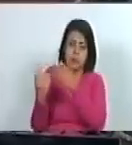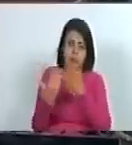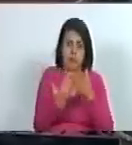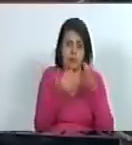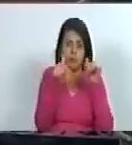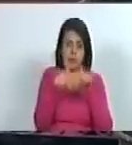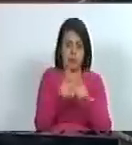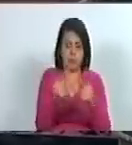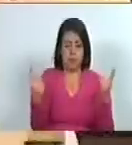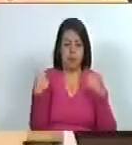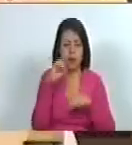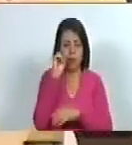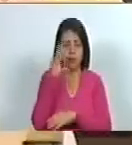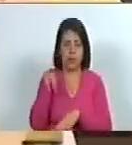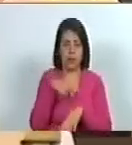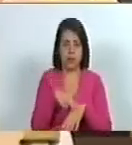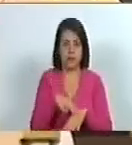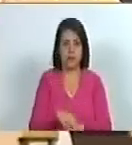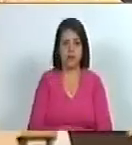para esta asamblea nacional